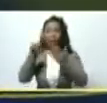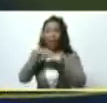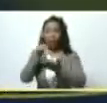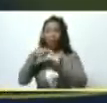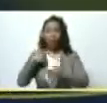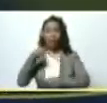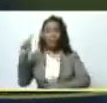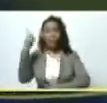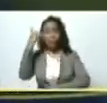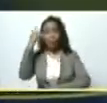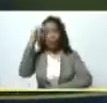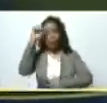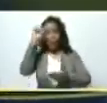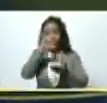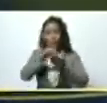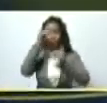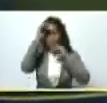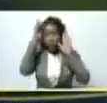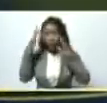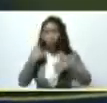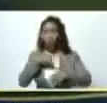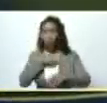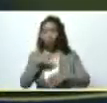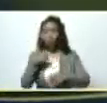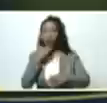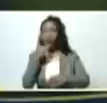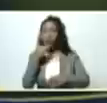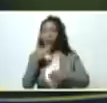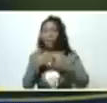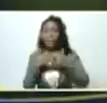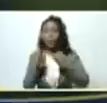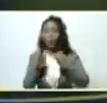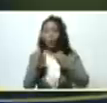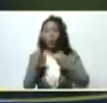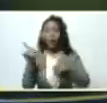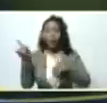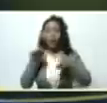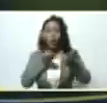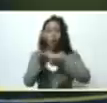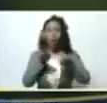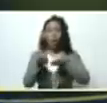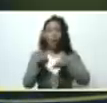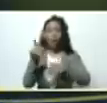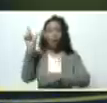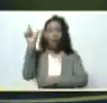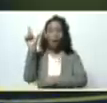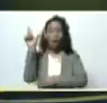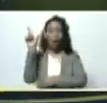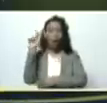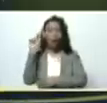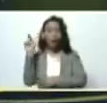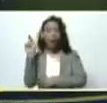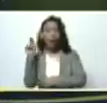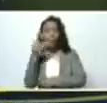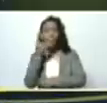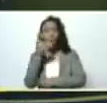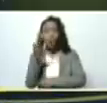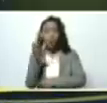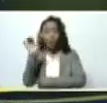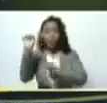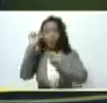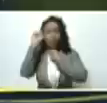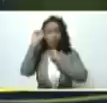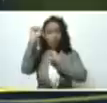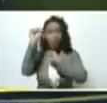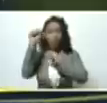primer centro de atención estamos por inaugurar también en Cogede y en Lara que es la próxima victoria